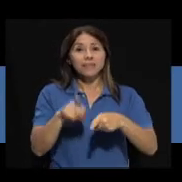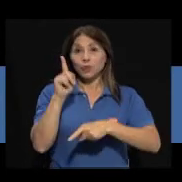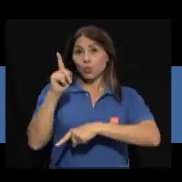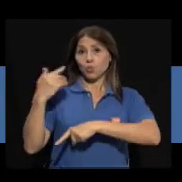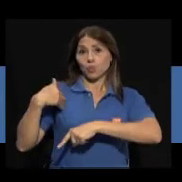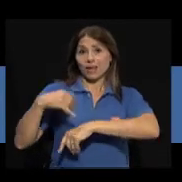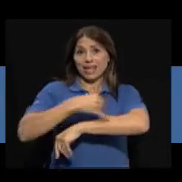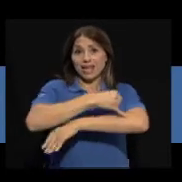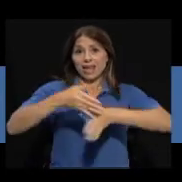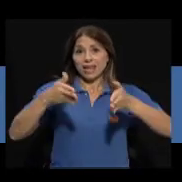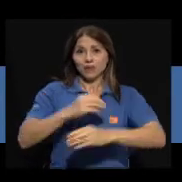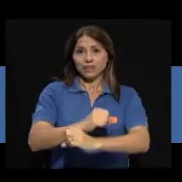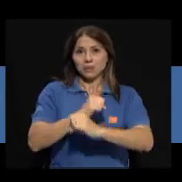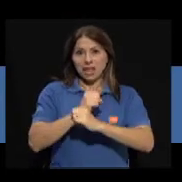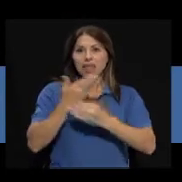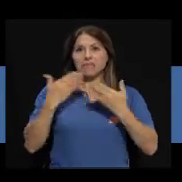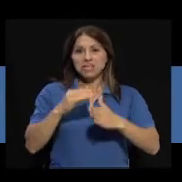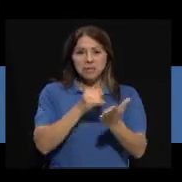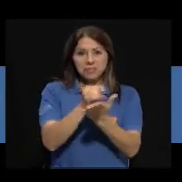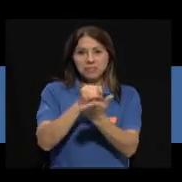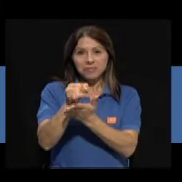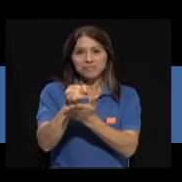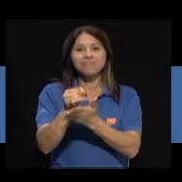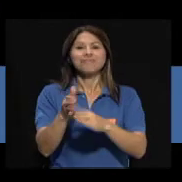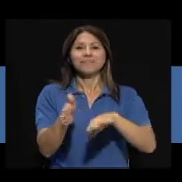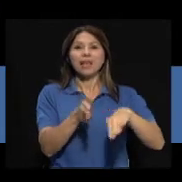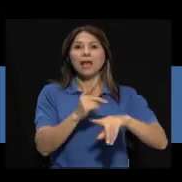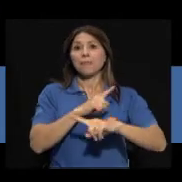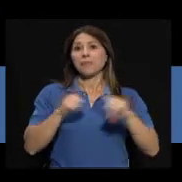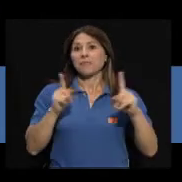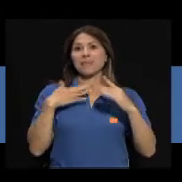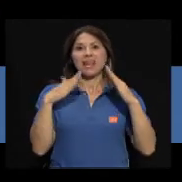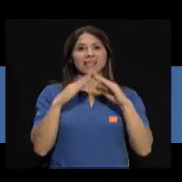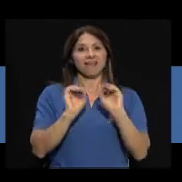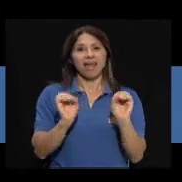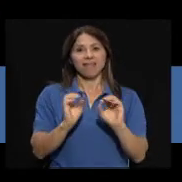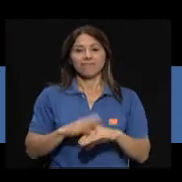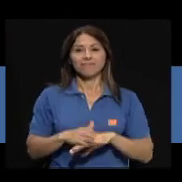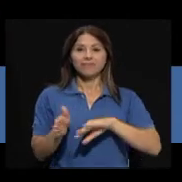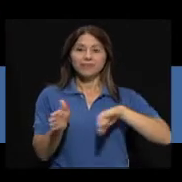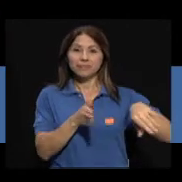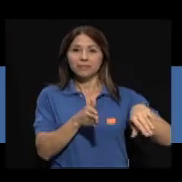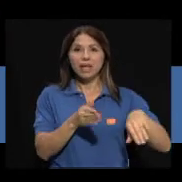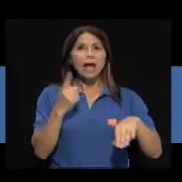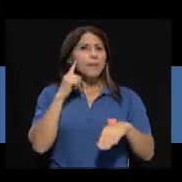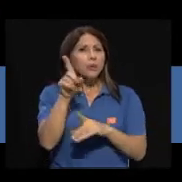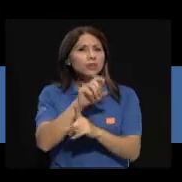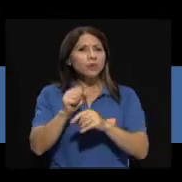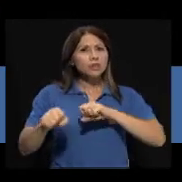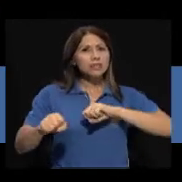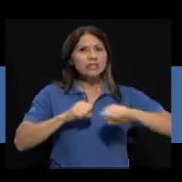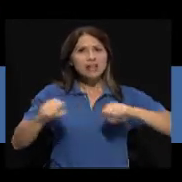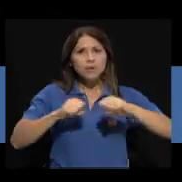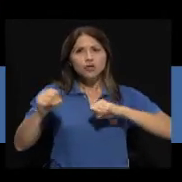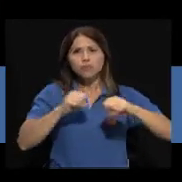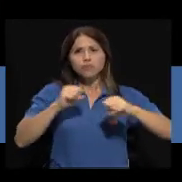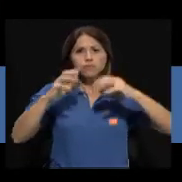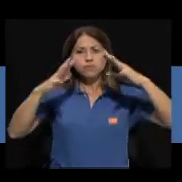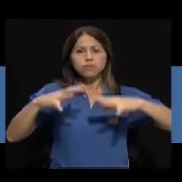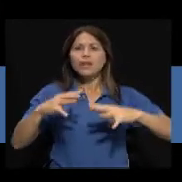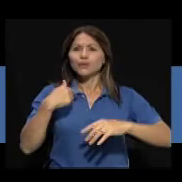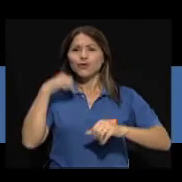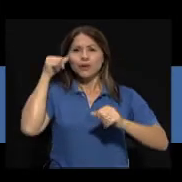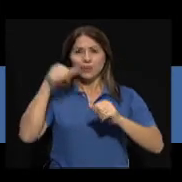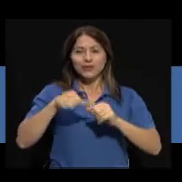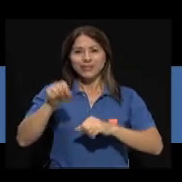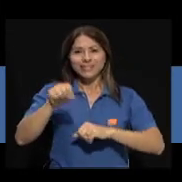de seguridad que llegó a hacer el estudio y en mi casa sí no tenemos nada, o sea, ni idea. Digamos, por terremotos y todo, yo recuerdo que